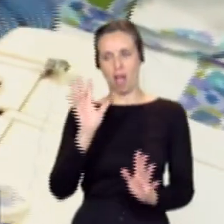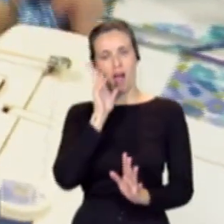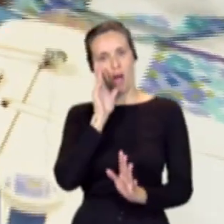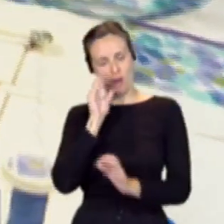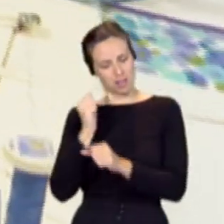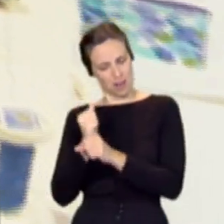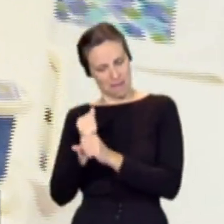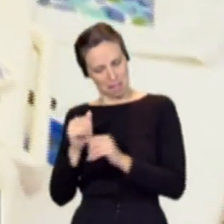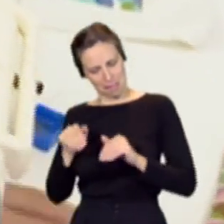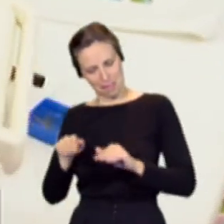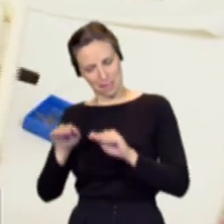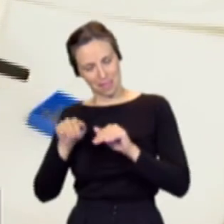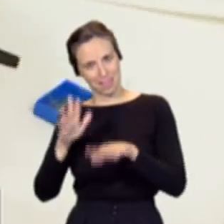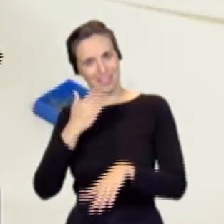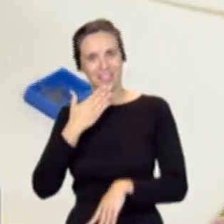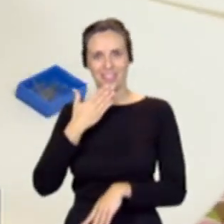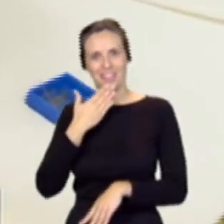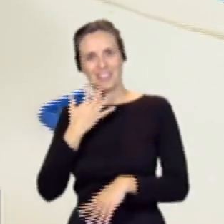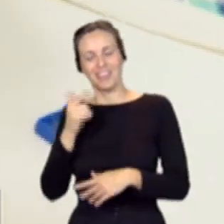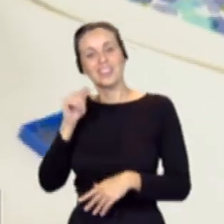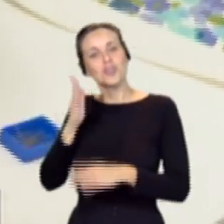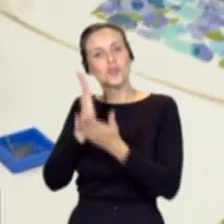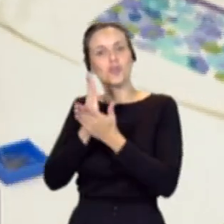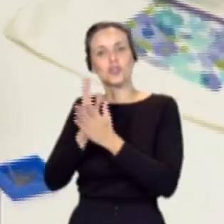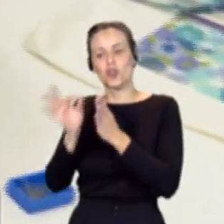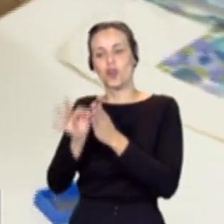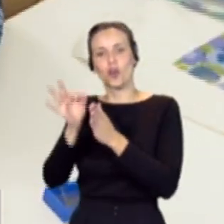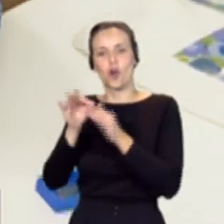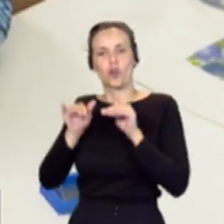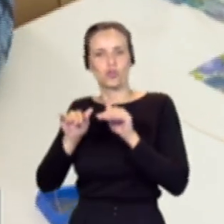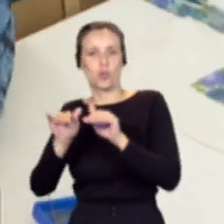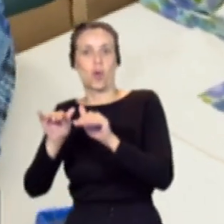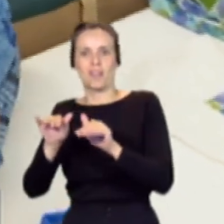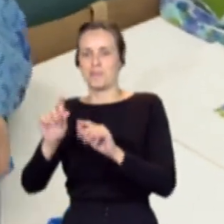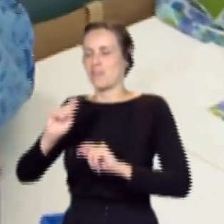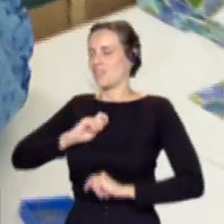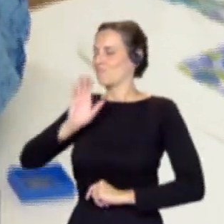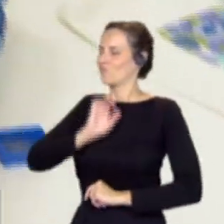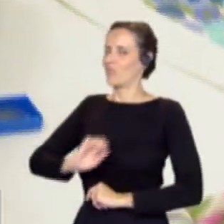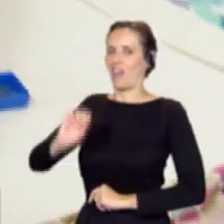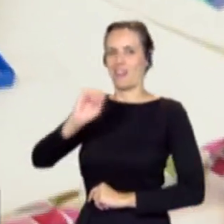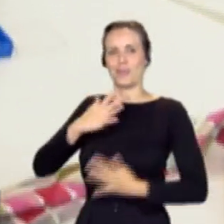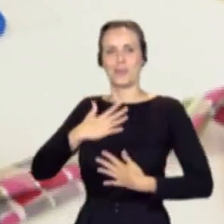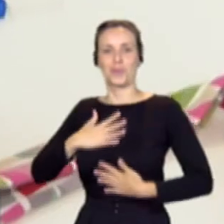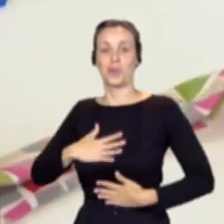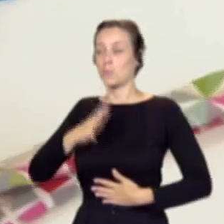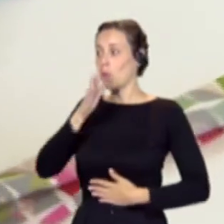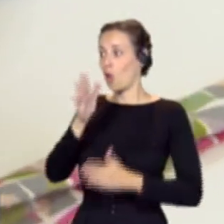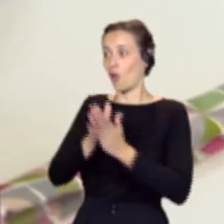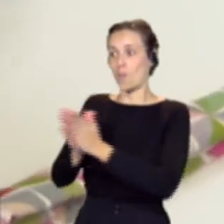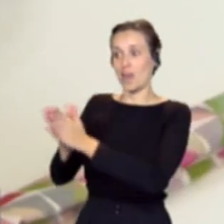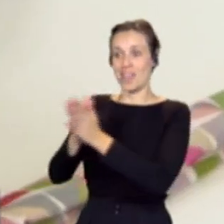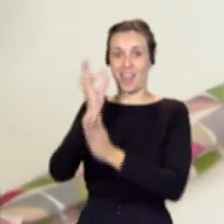aquí, entretenidas con este curso de costura, que nos viene a todas de maravilla, porque son unas compañeras muy buenas